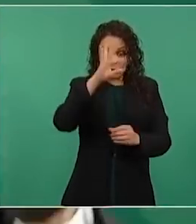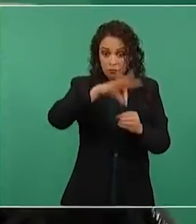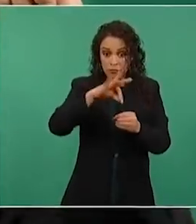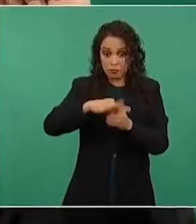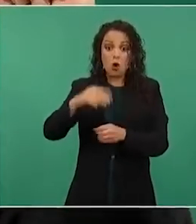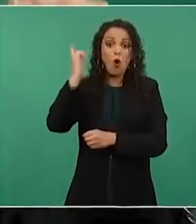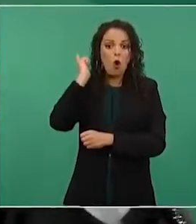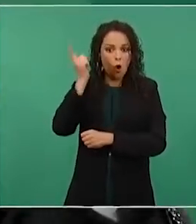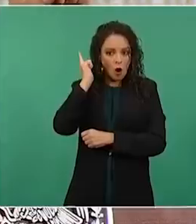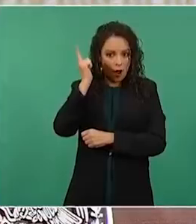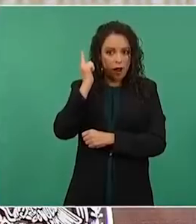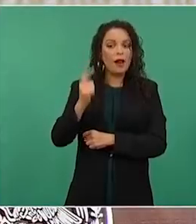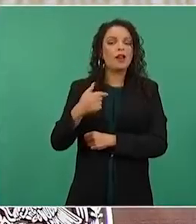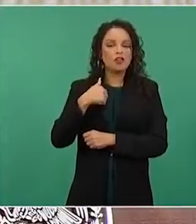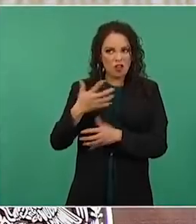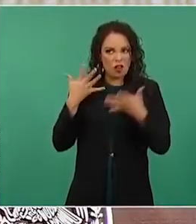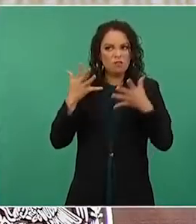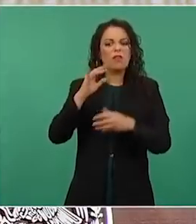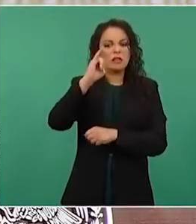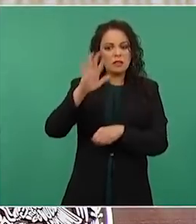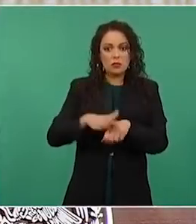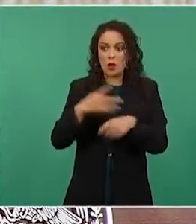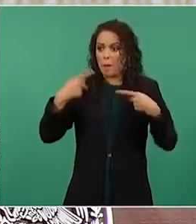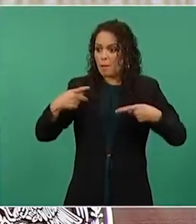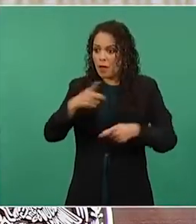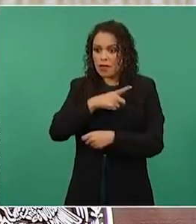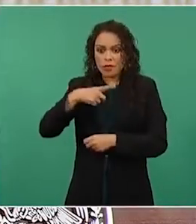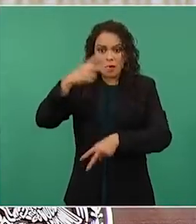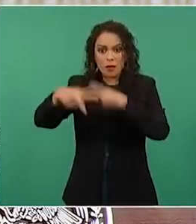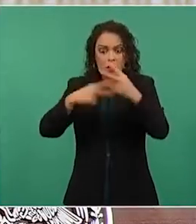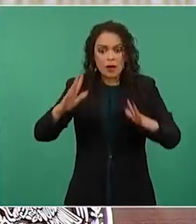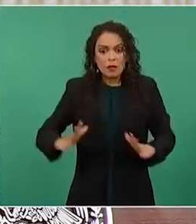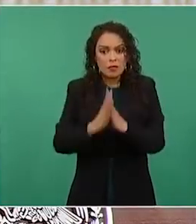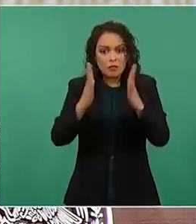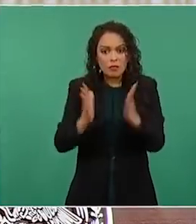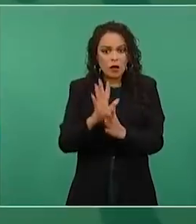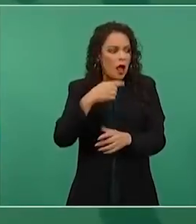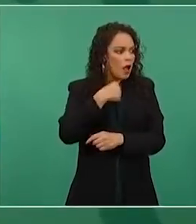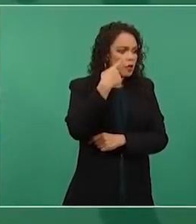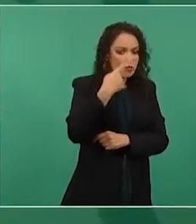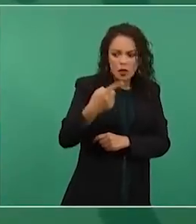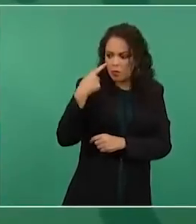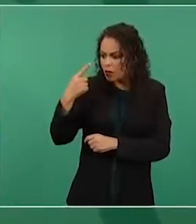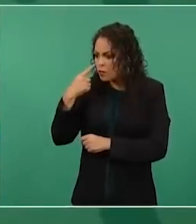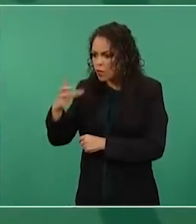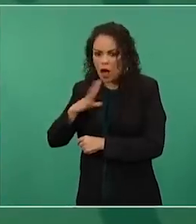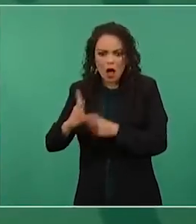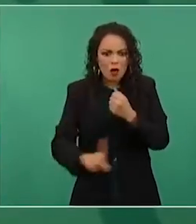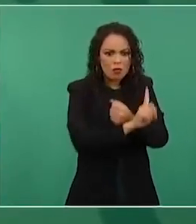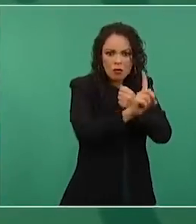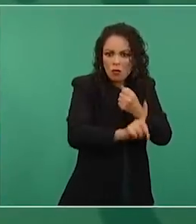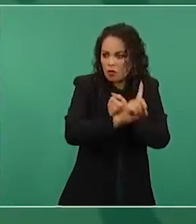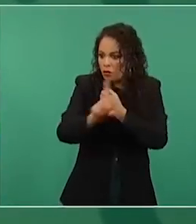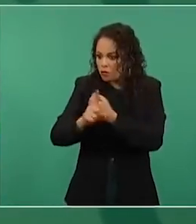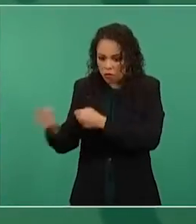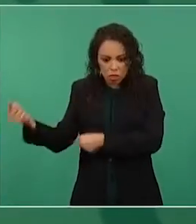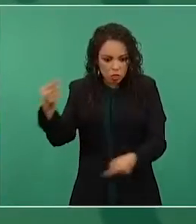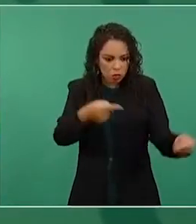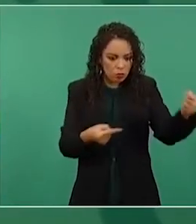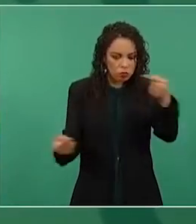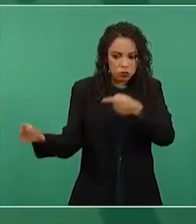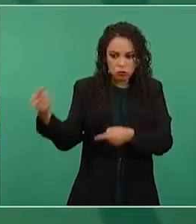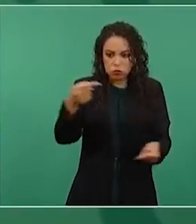porque la gente tiene que participar, incluso estoy viendo que hay pleitos entre ellos, que ya se están